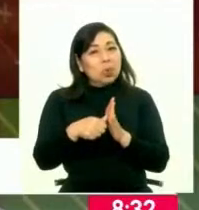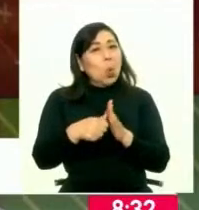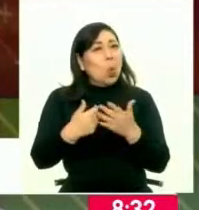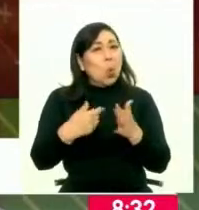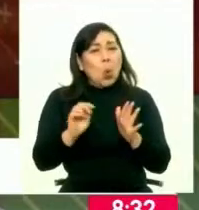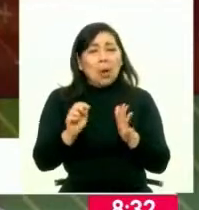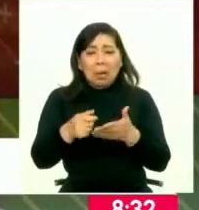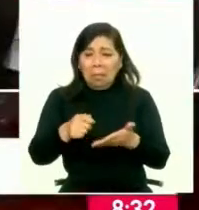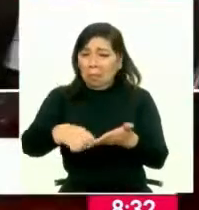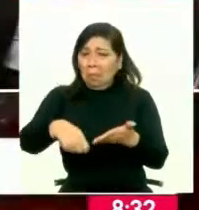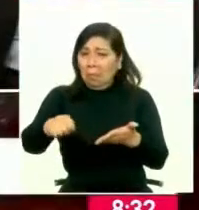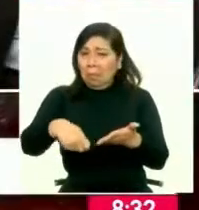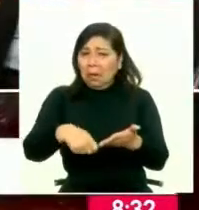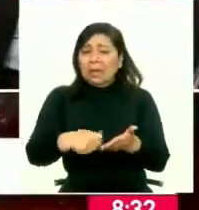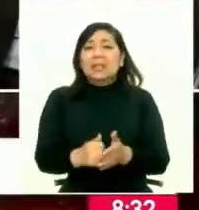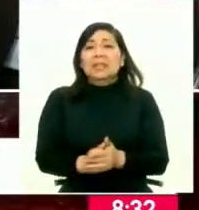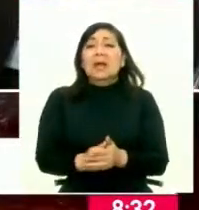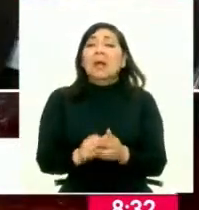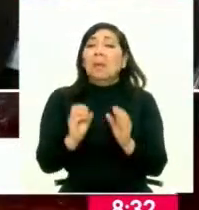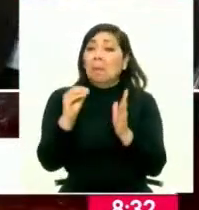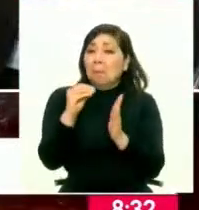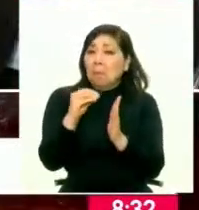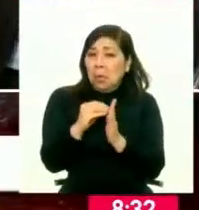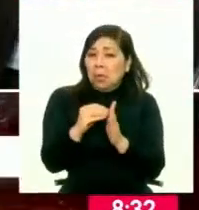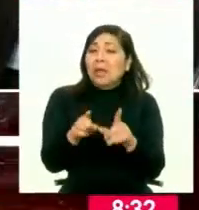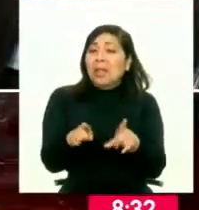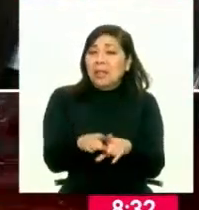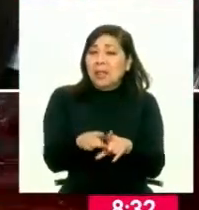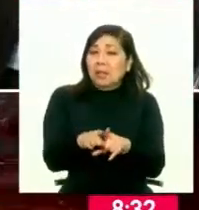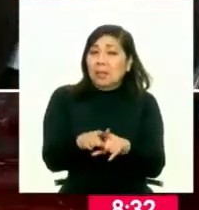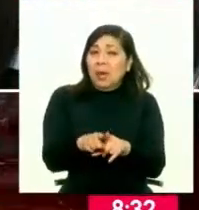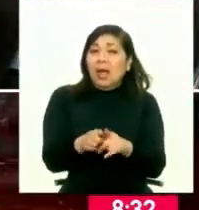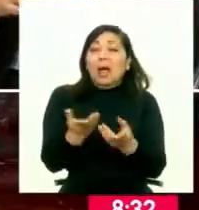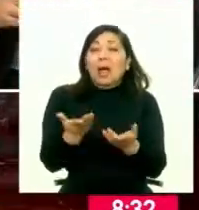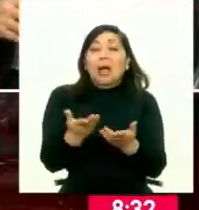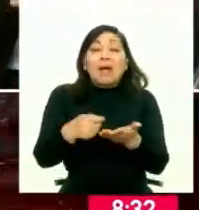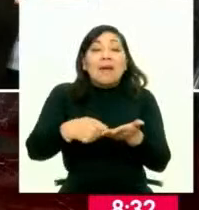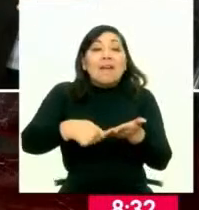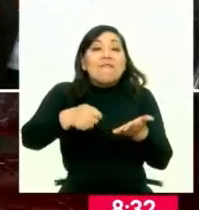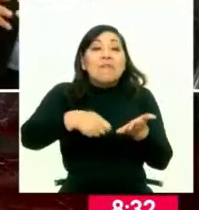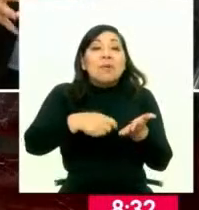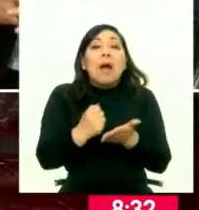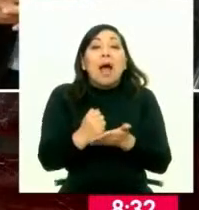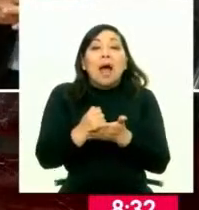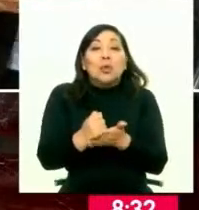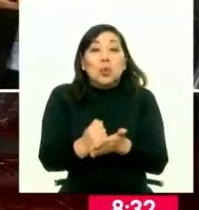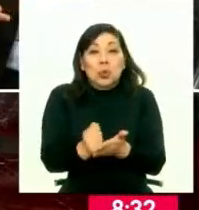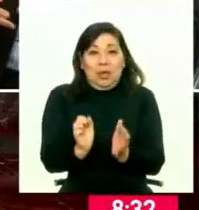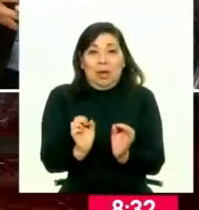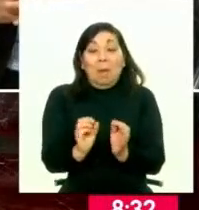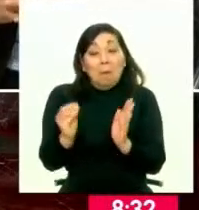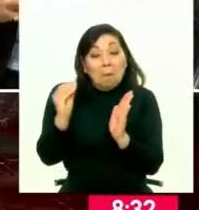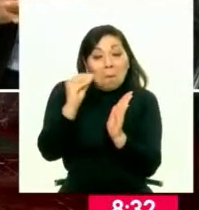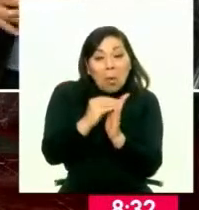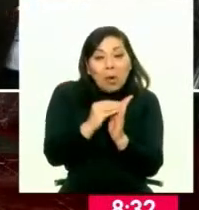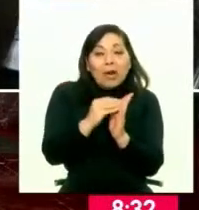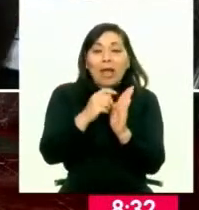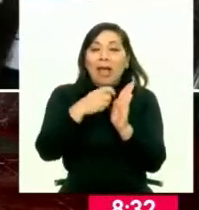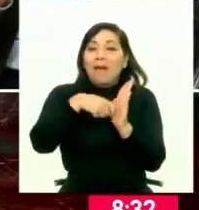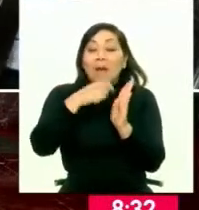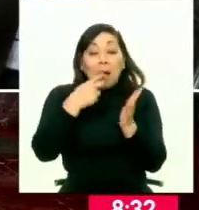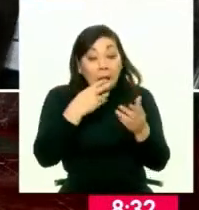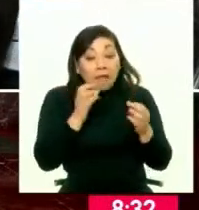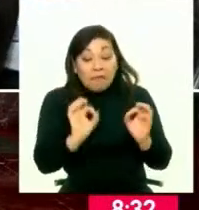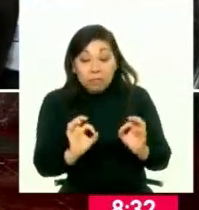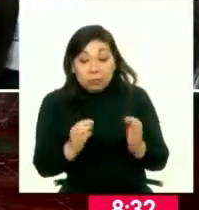cualquier documento. Además, RENIE pone a disposición también el software Refirma, que ayuda a que ellos puedan colocar esta firma digital y